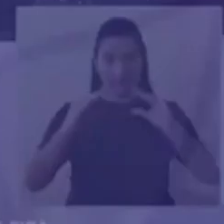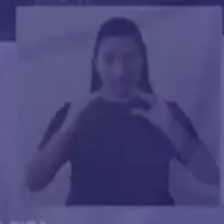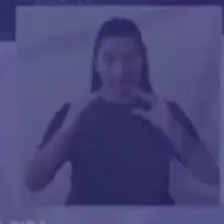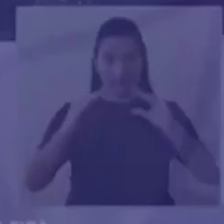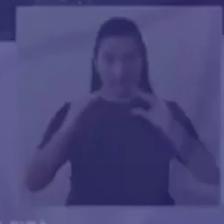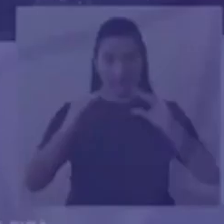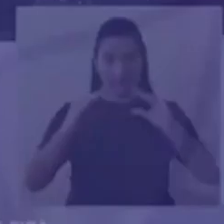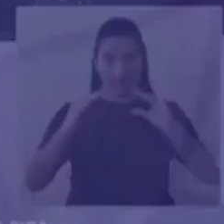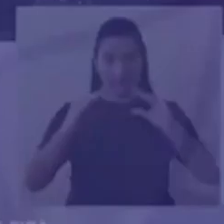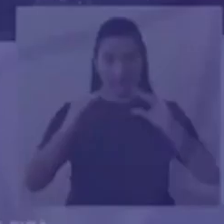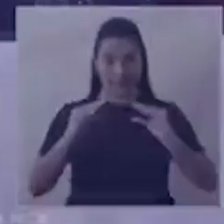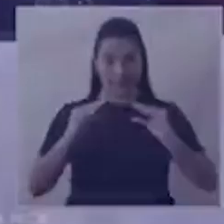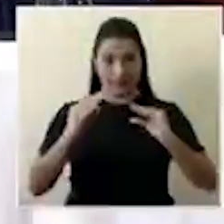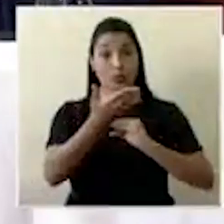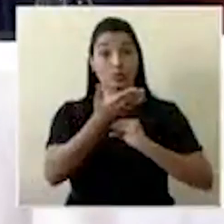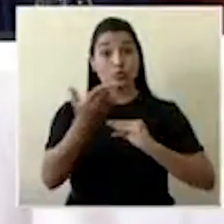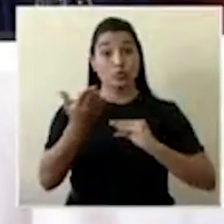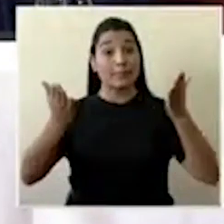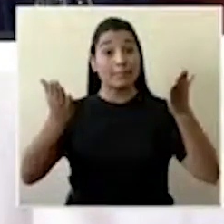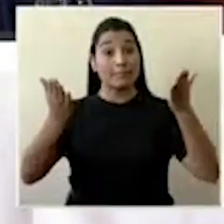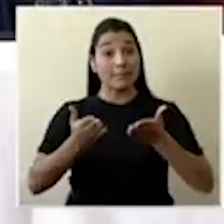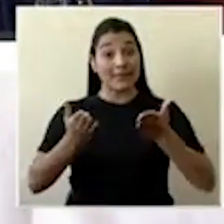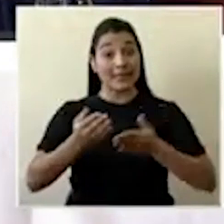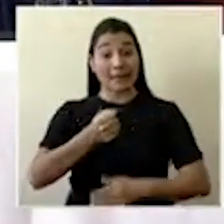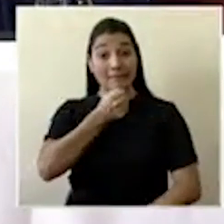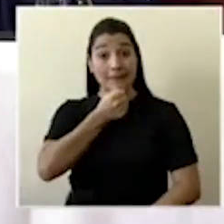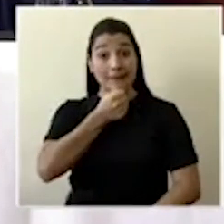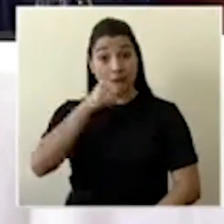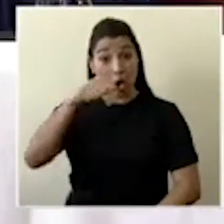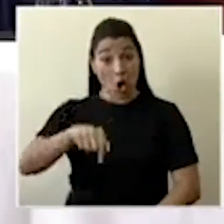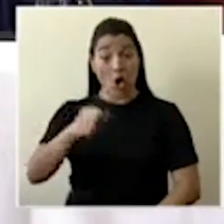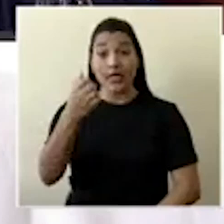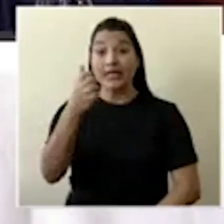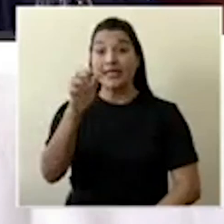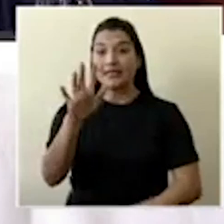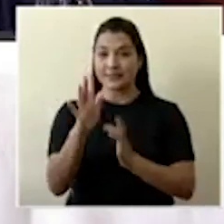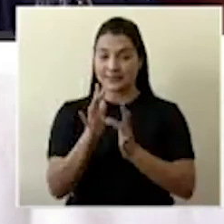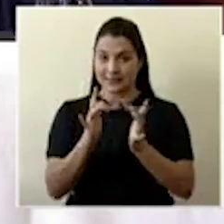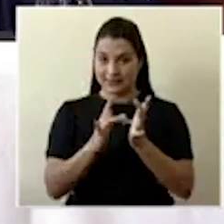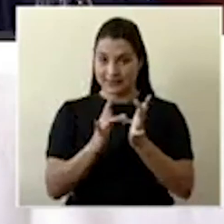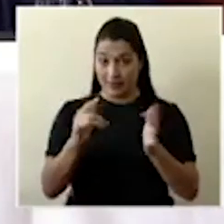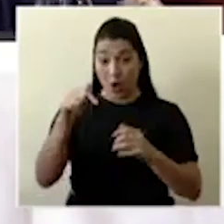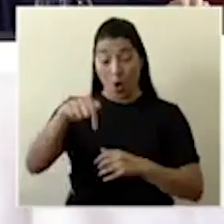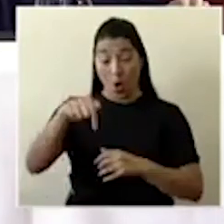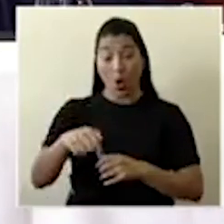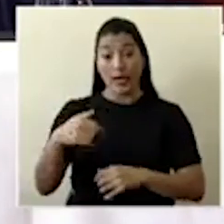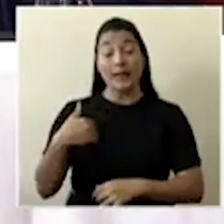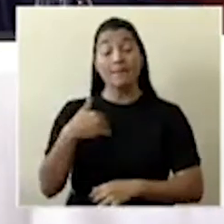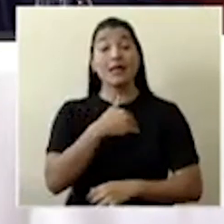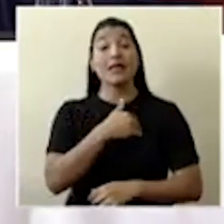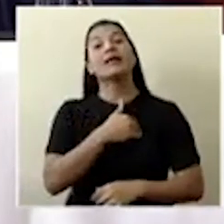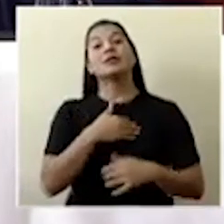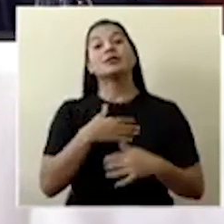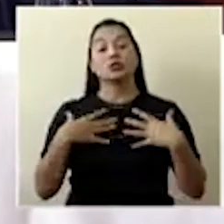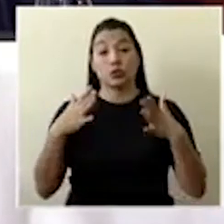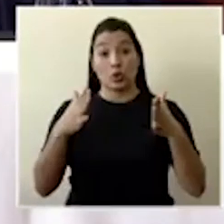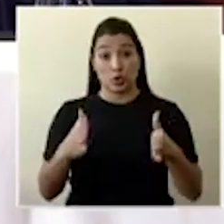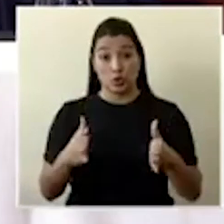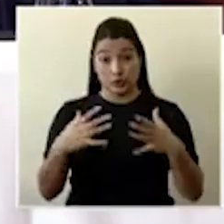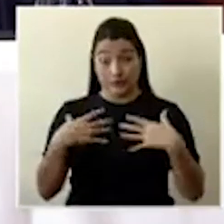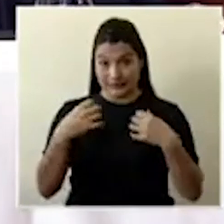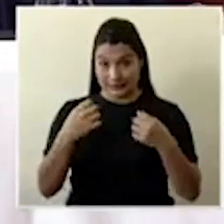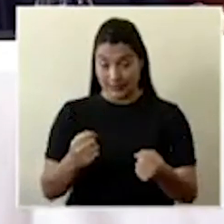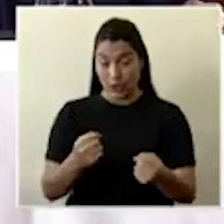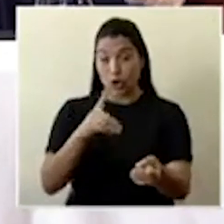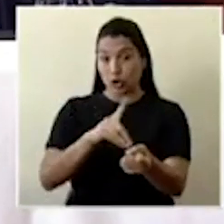Buenas tardes y bienvenidos a esta conferencia de prensa de hoy 15 de abril, nos acompaña el ministro de salud, doctor Daniel Salas, nos